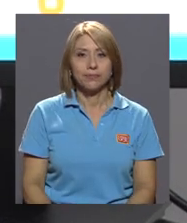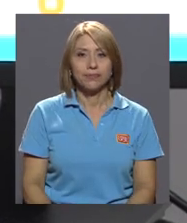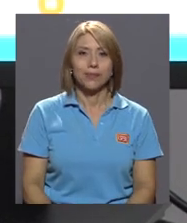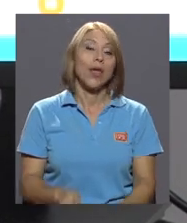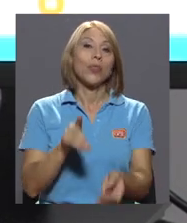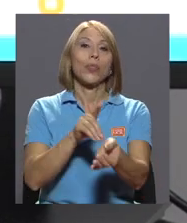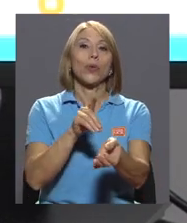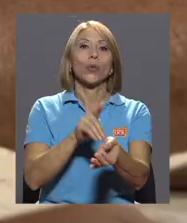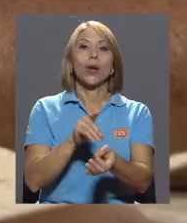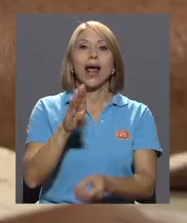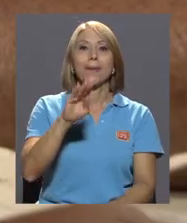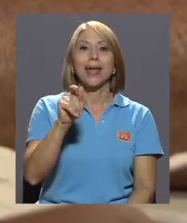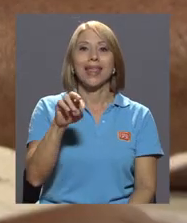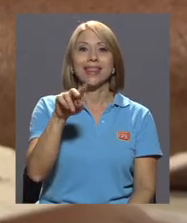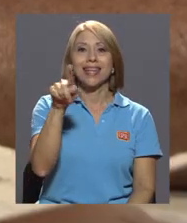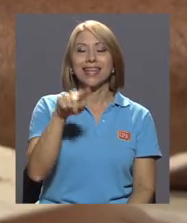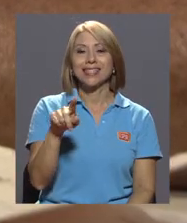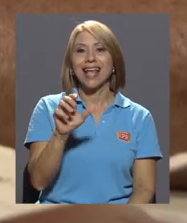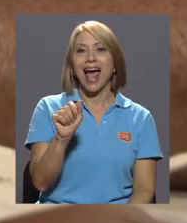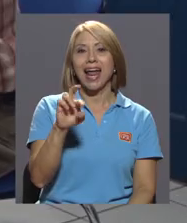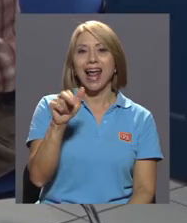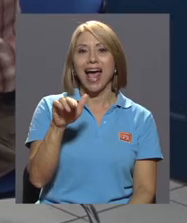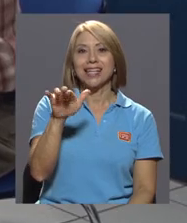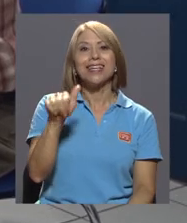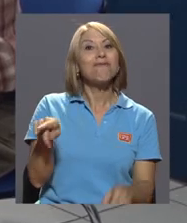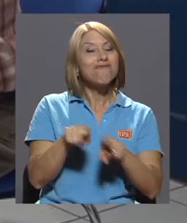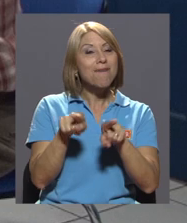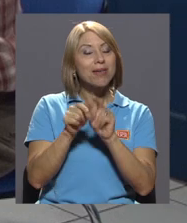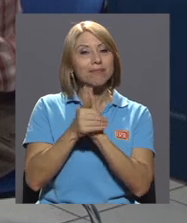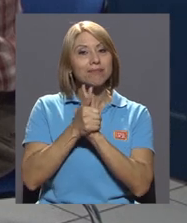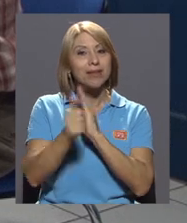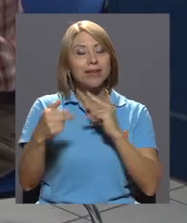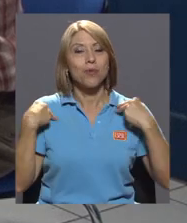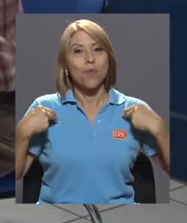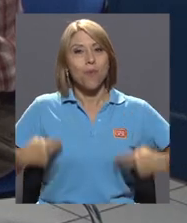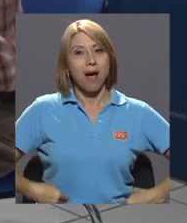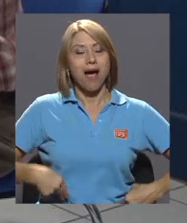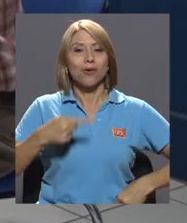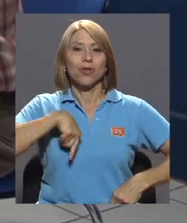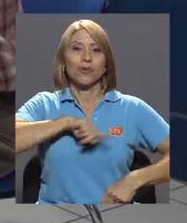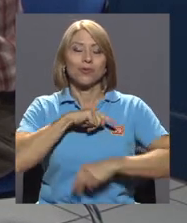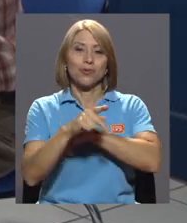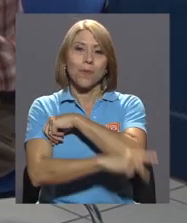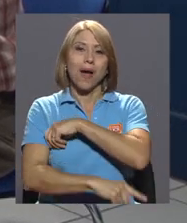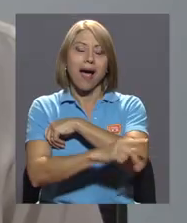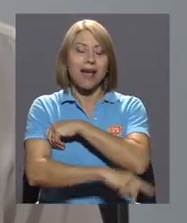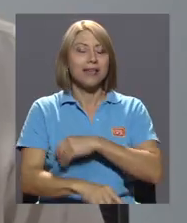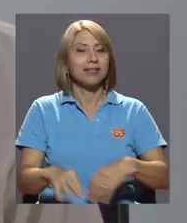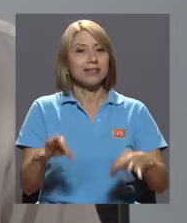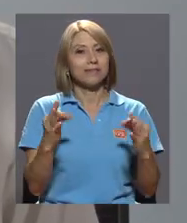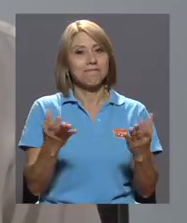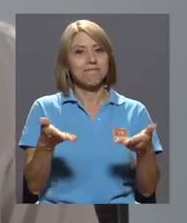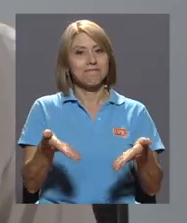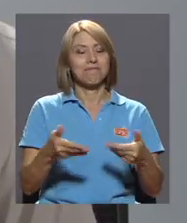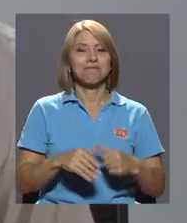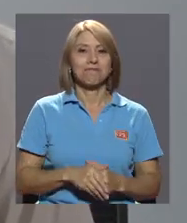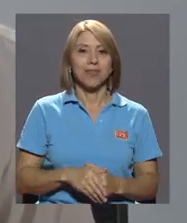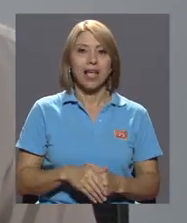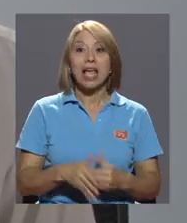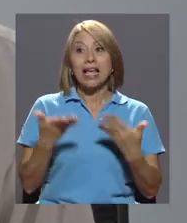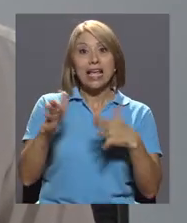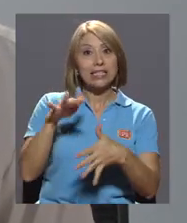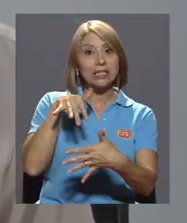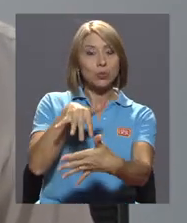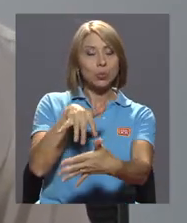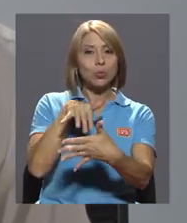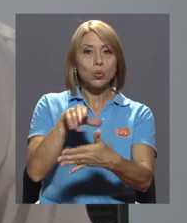La doctora Beatriz Araya es otro de los talentos humanos con los que nuestro país tiene la dicha de contar. Luego de